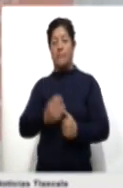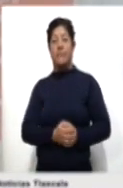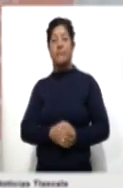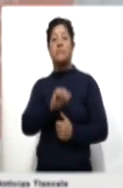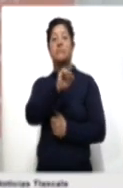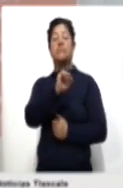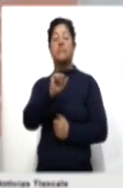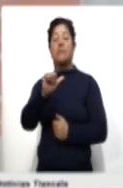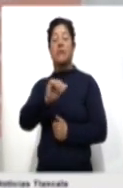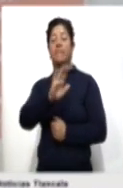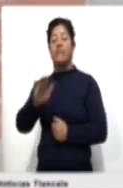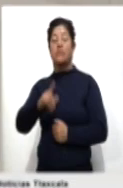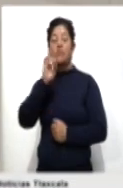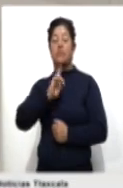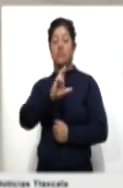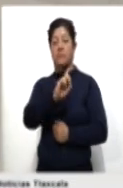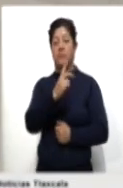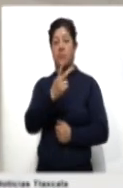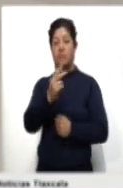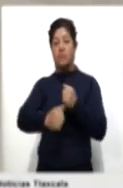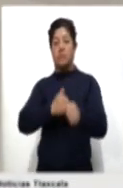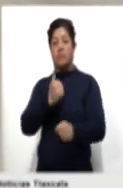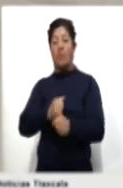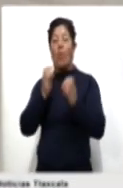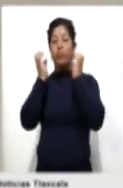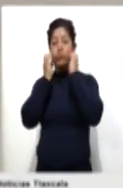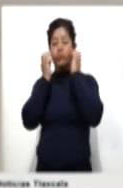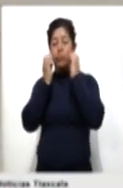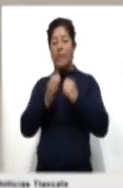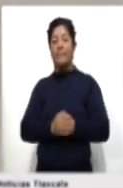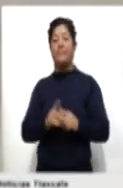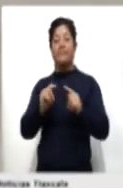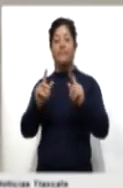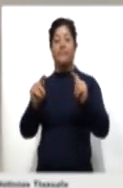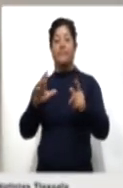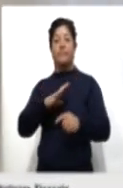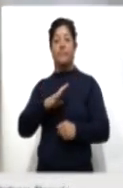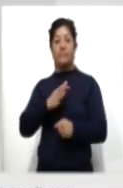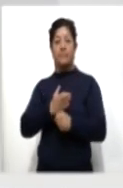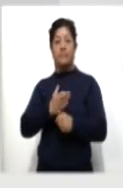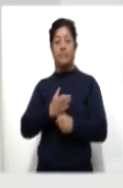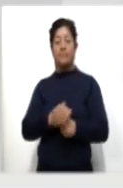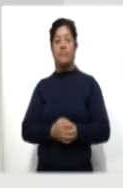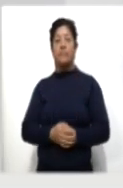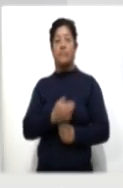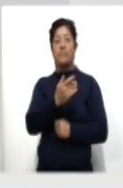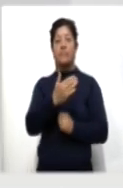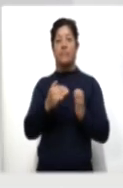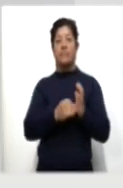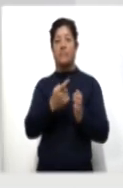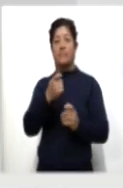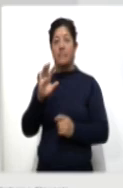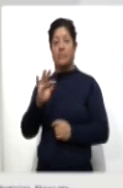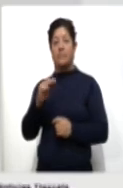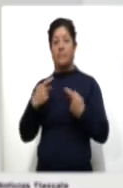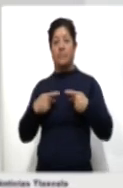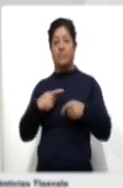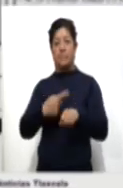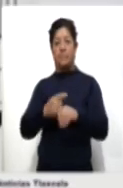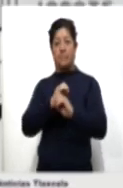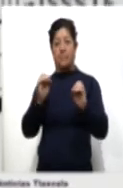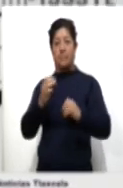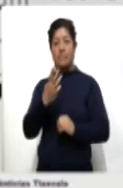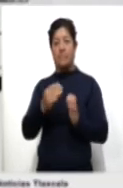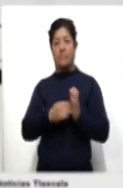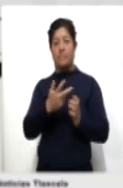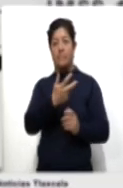CESA falleció una mujer de 32 años con obesidad. El Estado registra hasta este momento 50.140 casos negativos